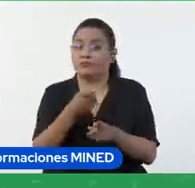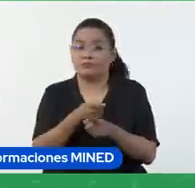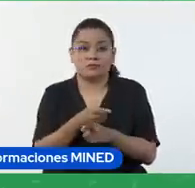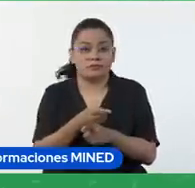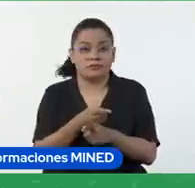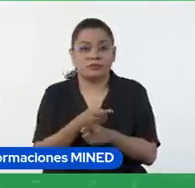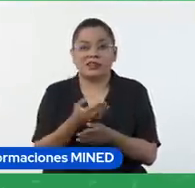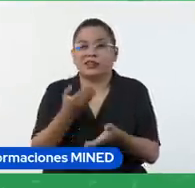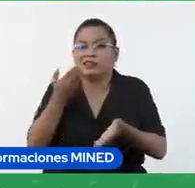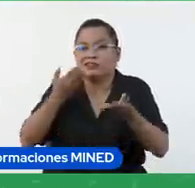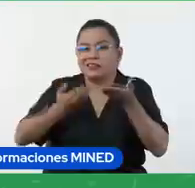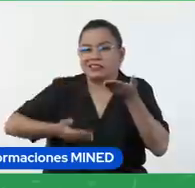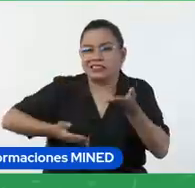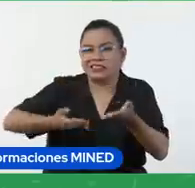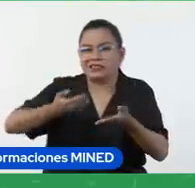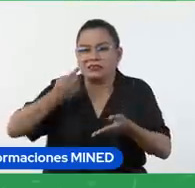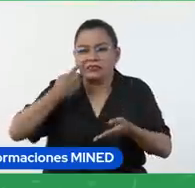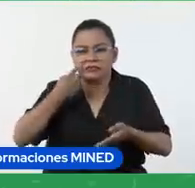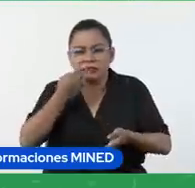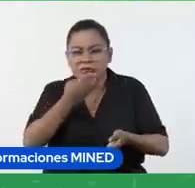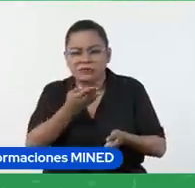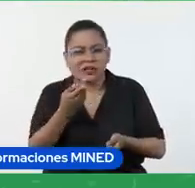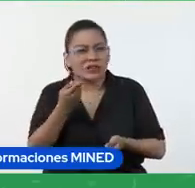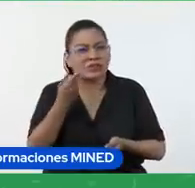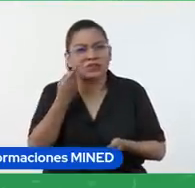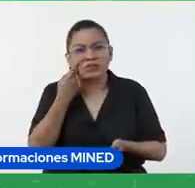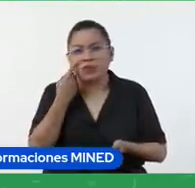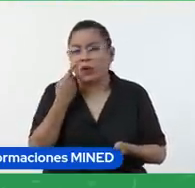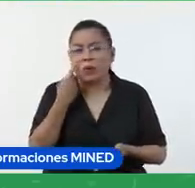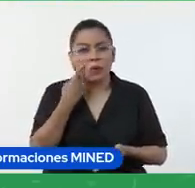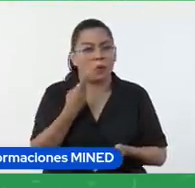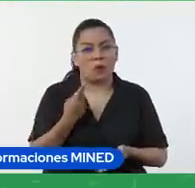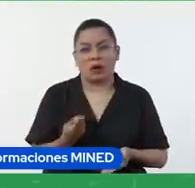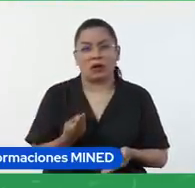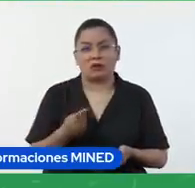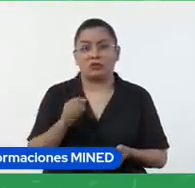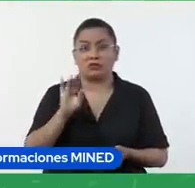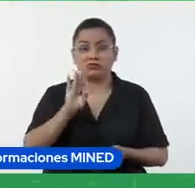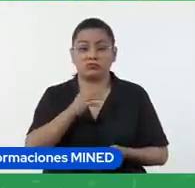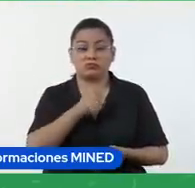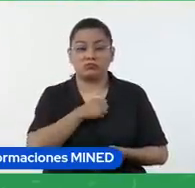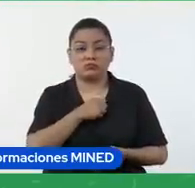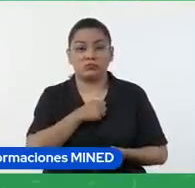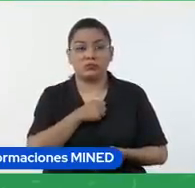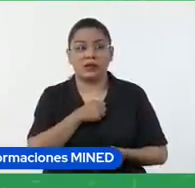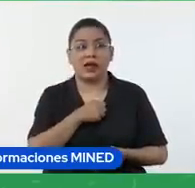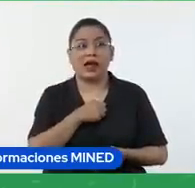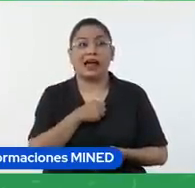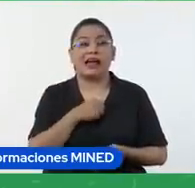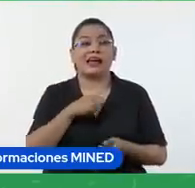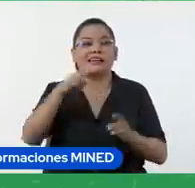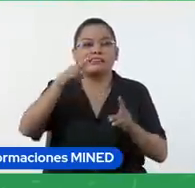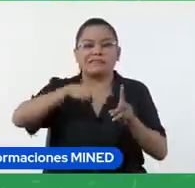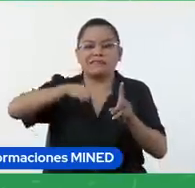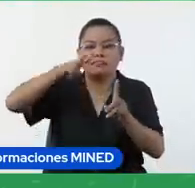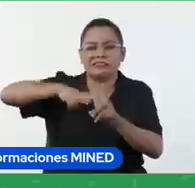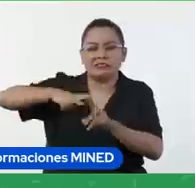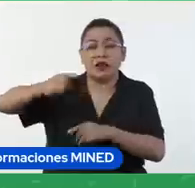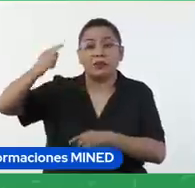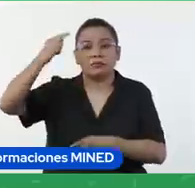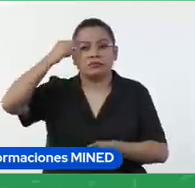Tal vez se evidencien aspectos descuidados, poco prolijos en su trabajo. ¿Ya? Vayan pensando en su asignatura,